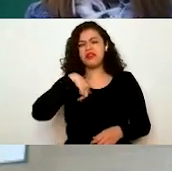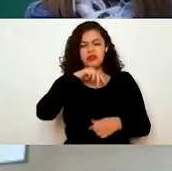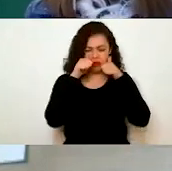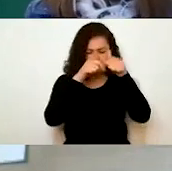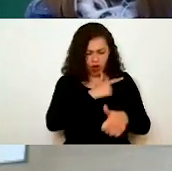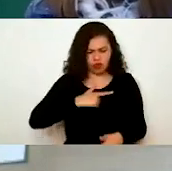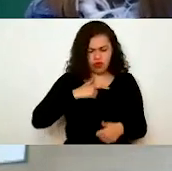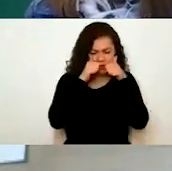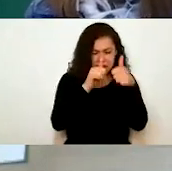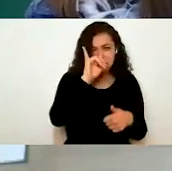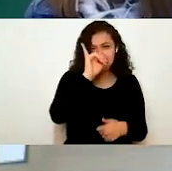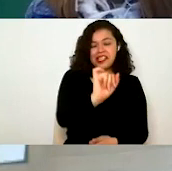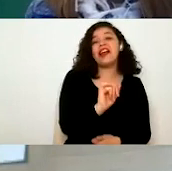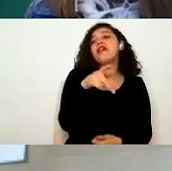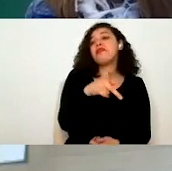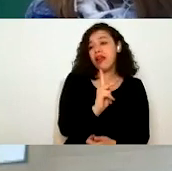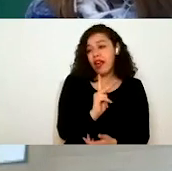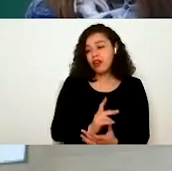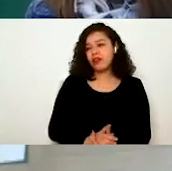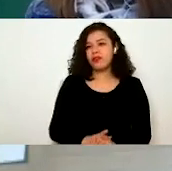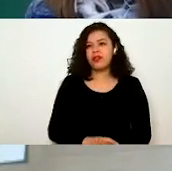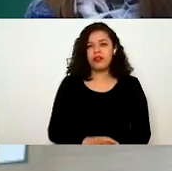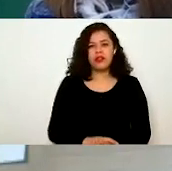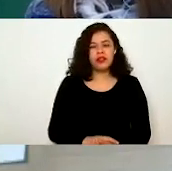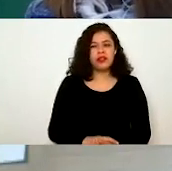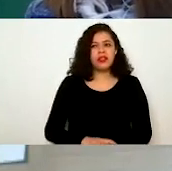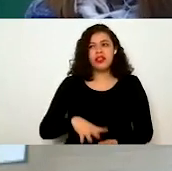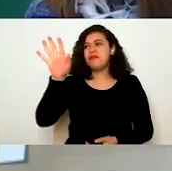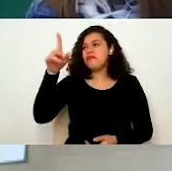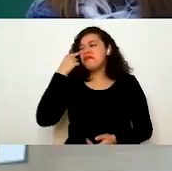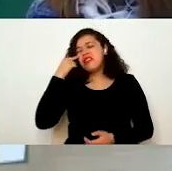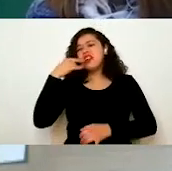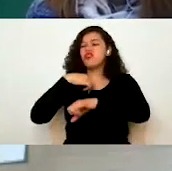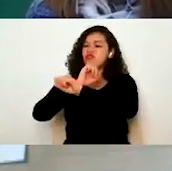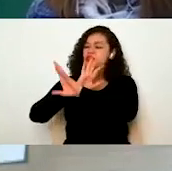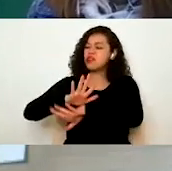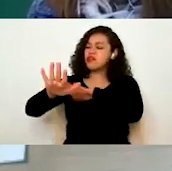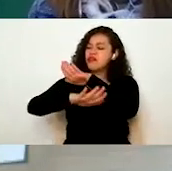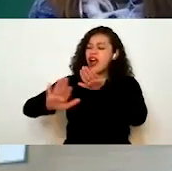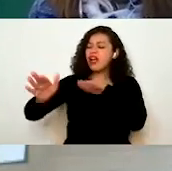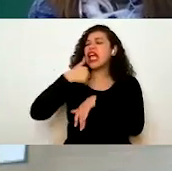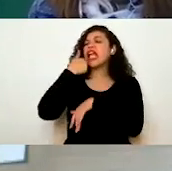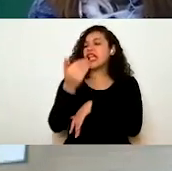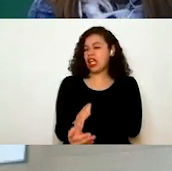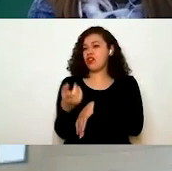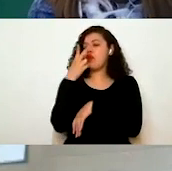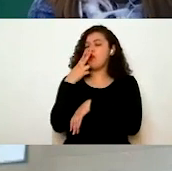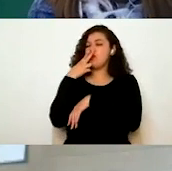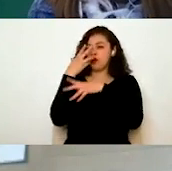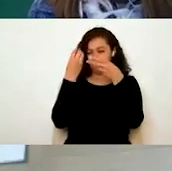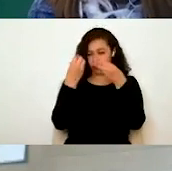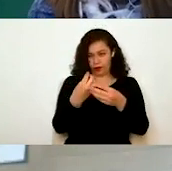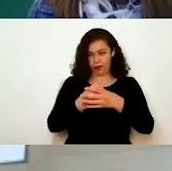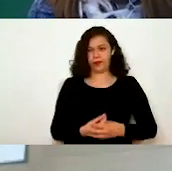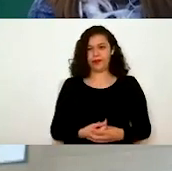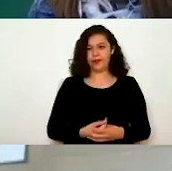gusto, pero si a lo mejor, me dicen, ¿sabes qué? Yo quiero tener como esa información básica, les puede servir de mucho. Van a entrar